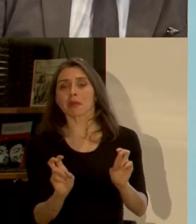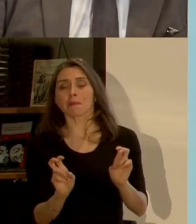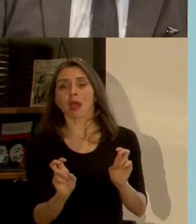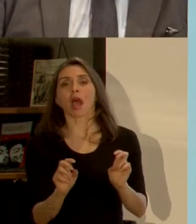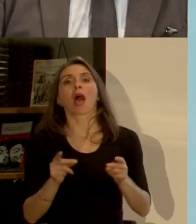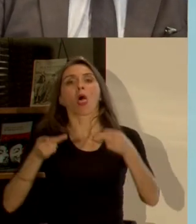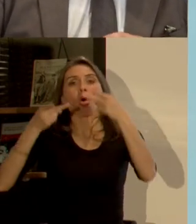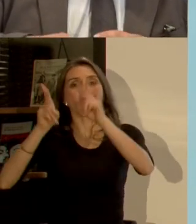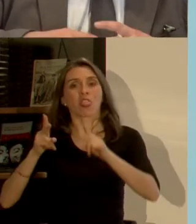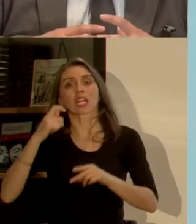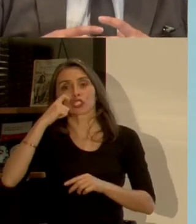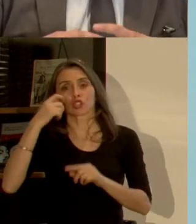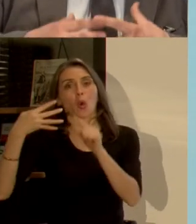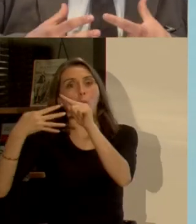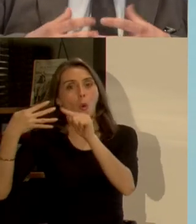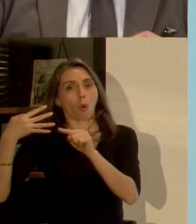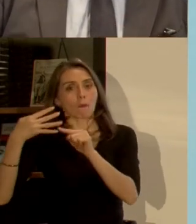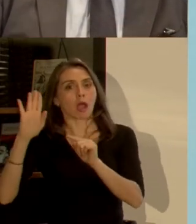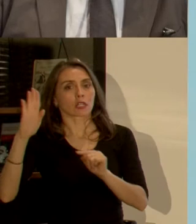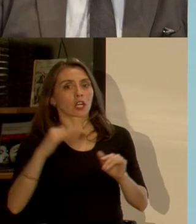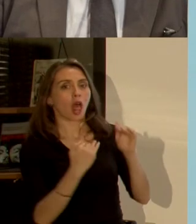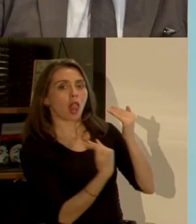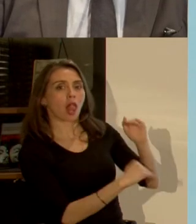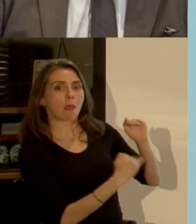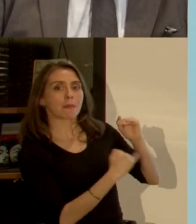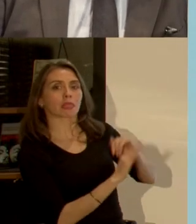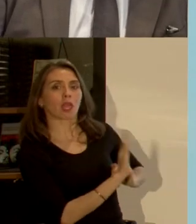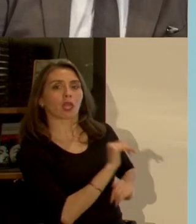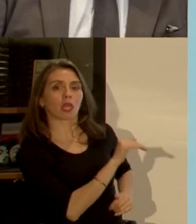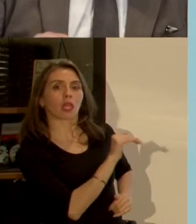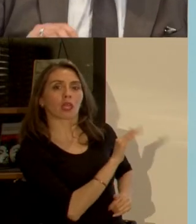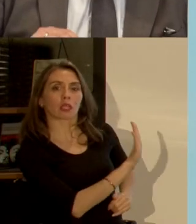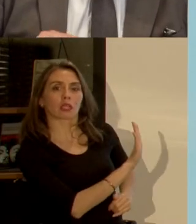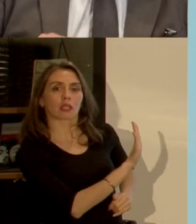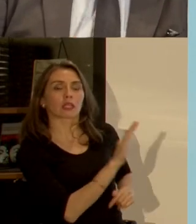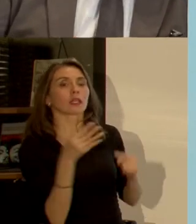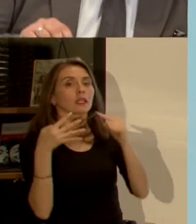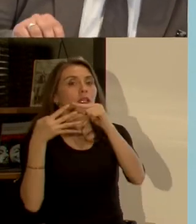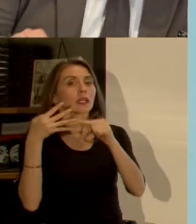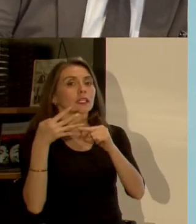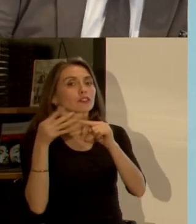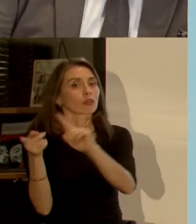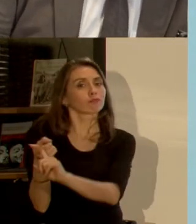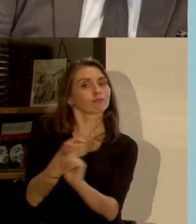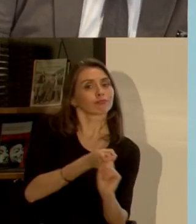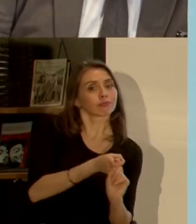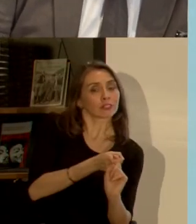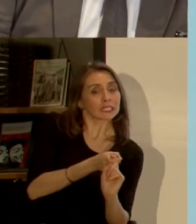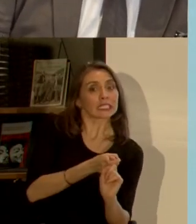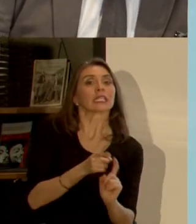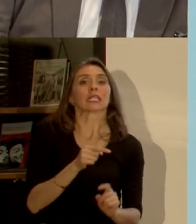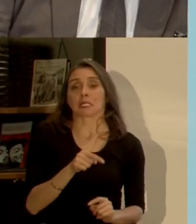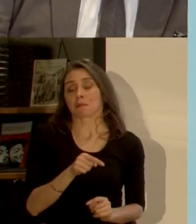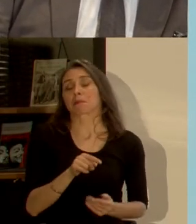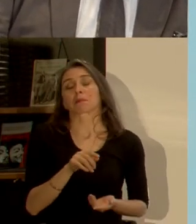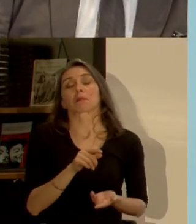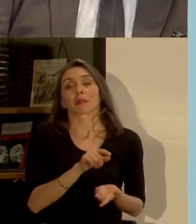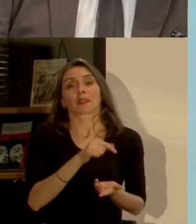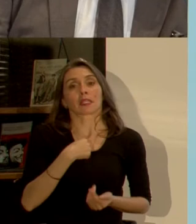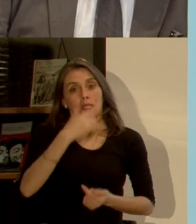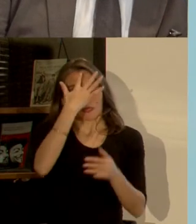los derechos humanos forman los límites y también incentivan a que ciertas cosas se tienen que tomar cuando uno toma decisiones